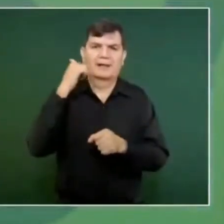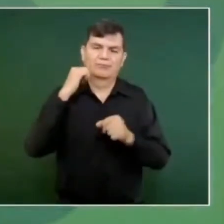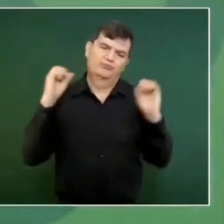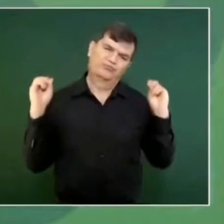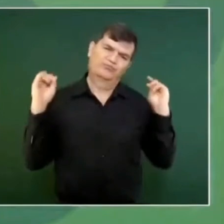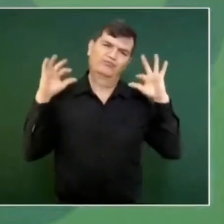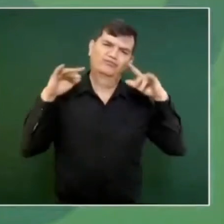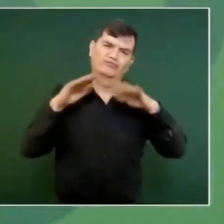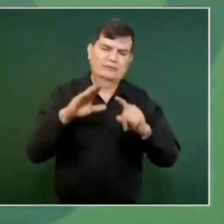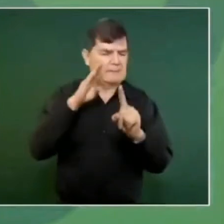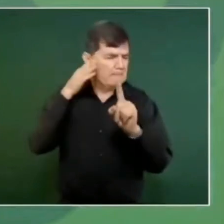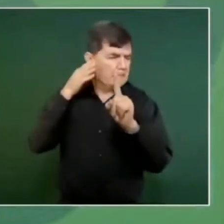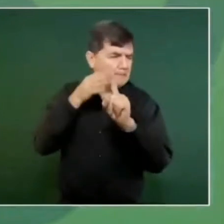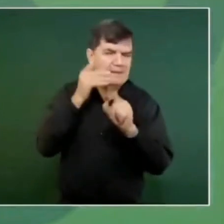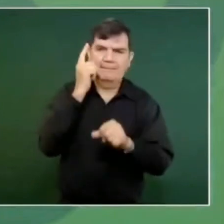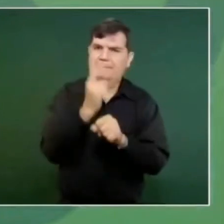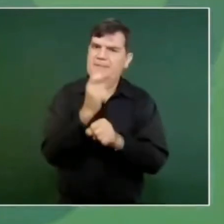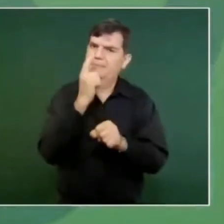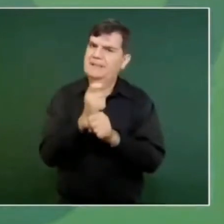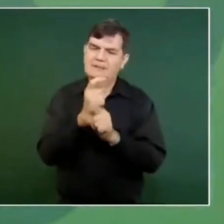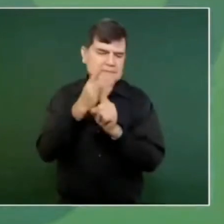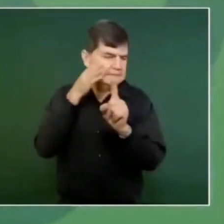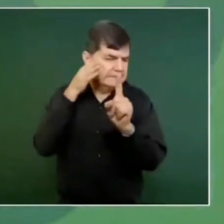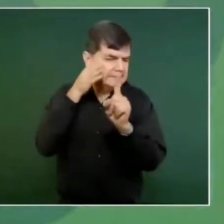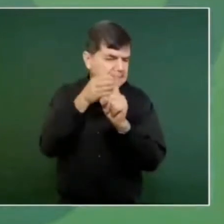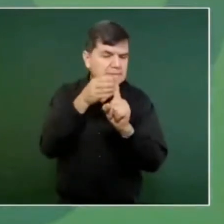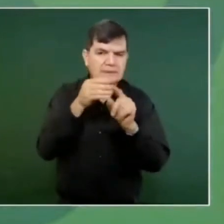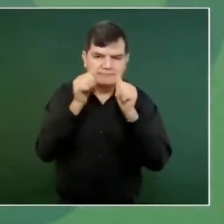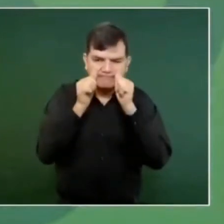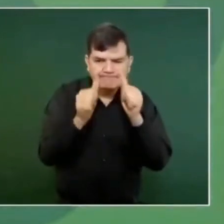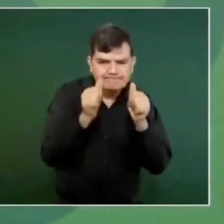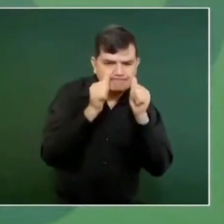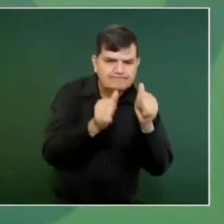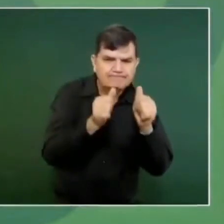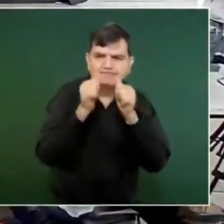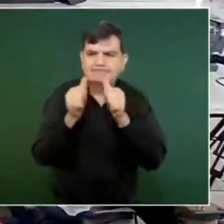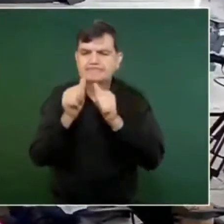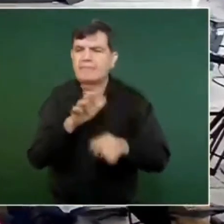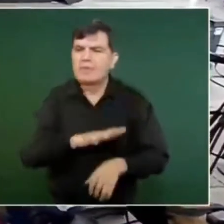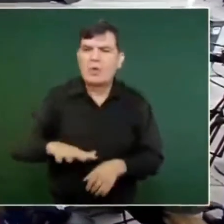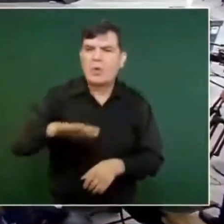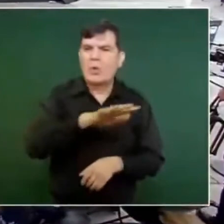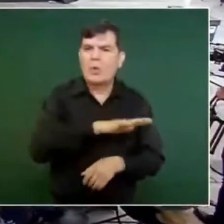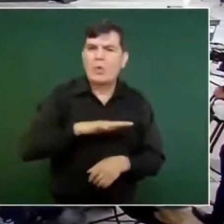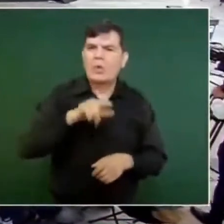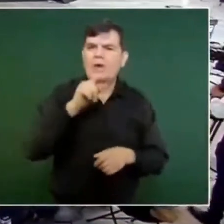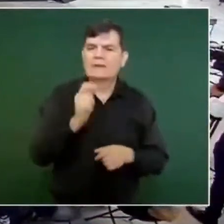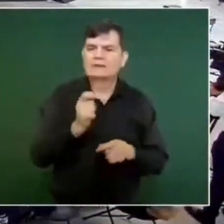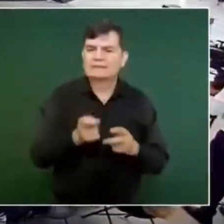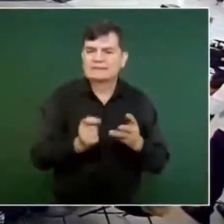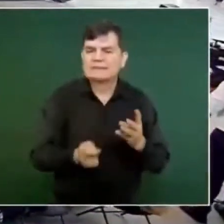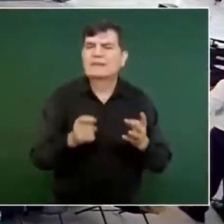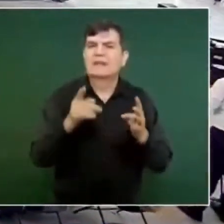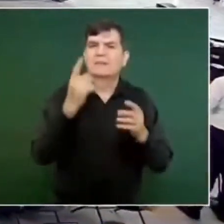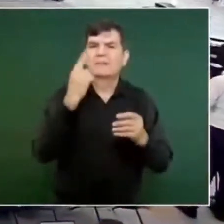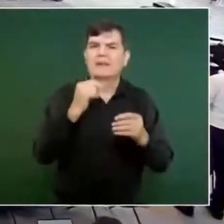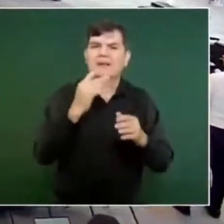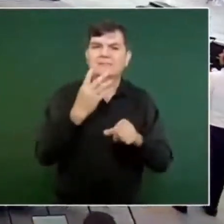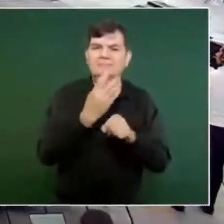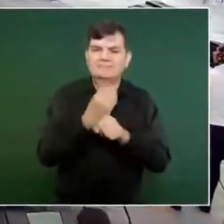es el objetivo principal, atendiendo desde luego de manera